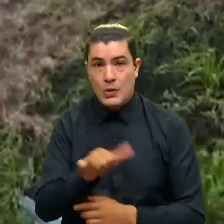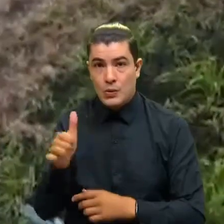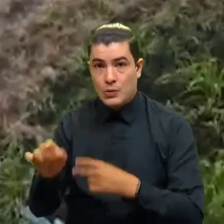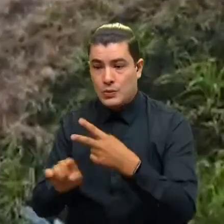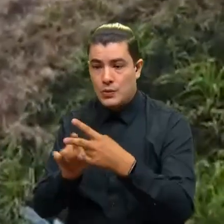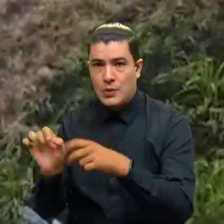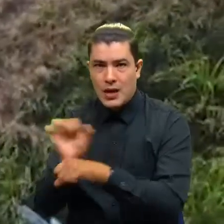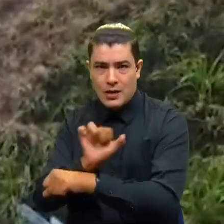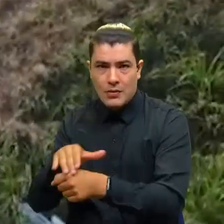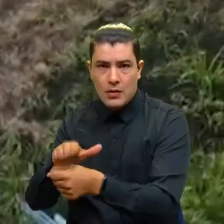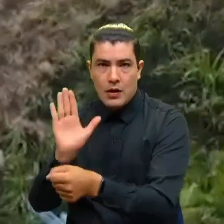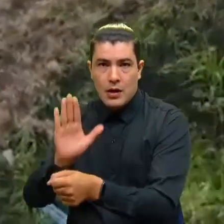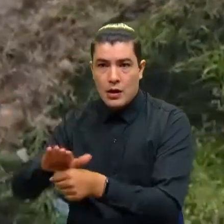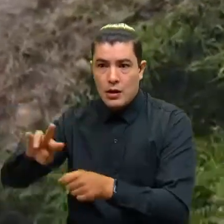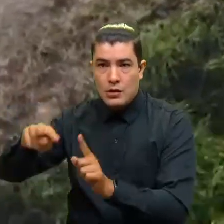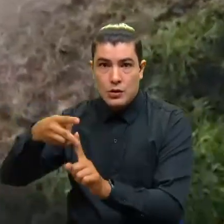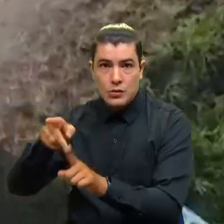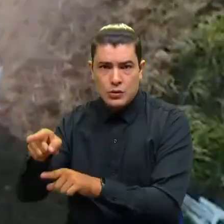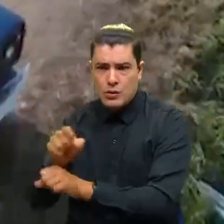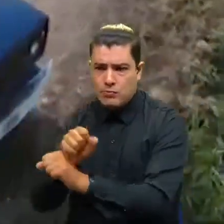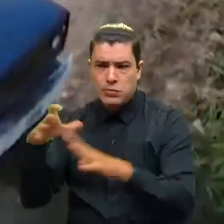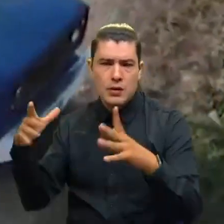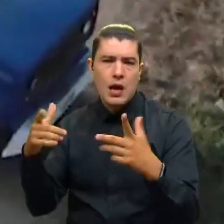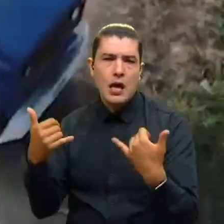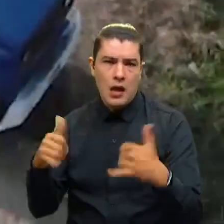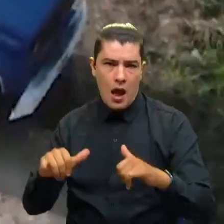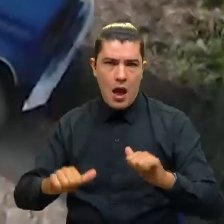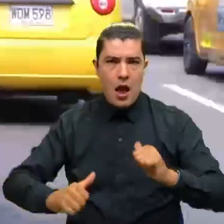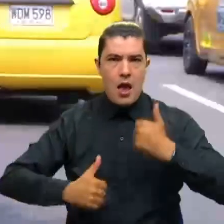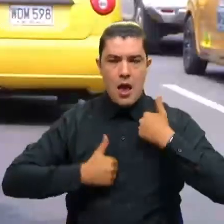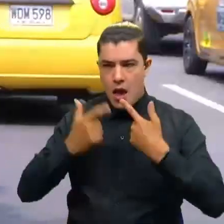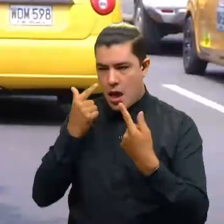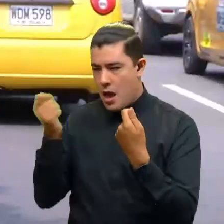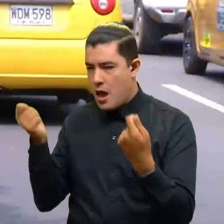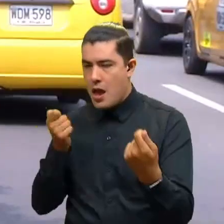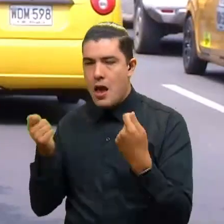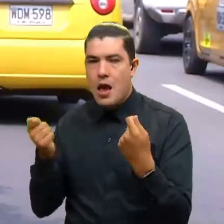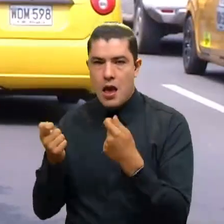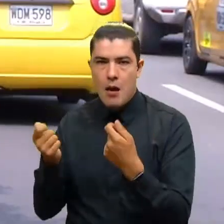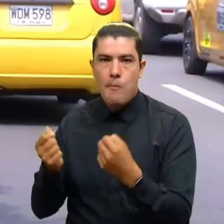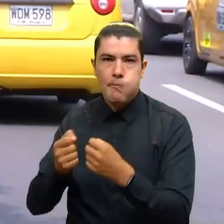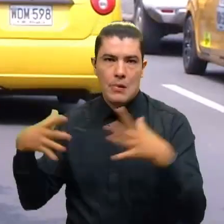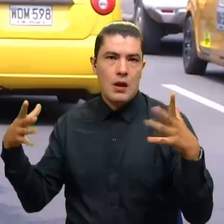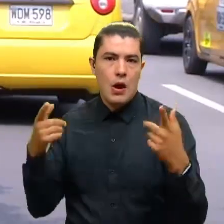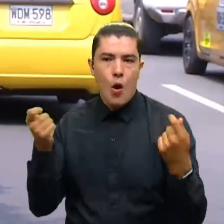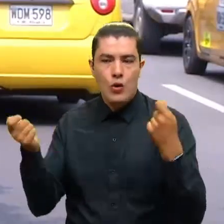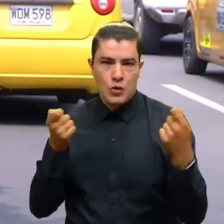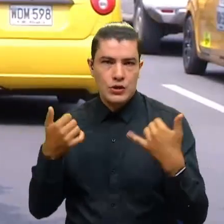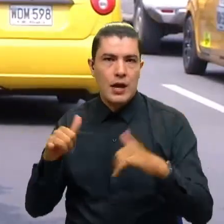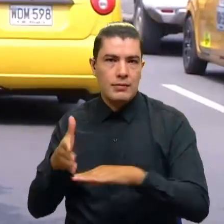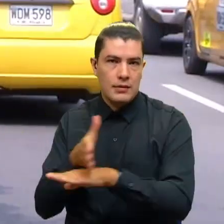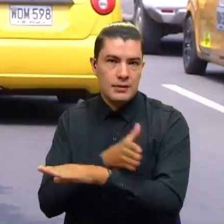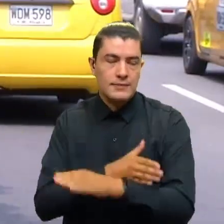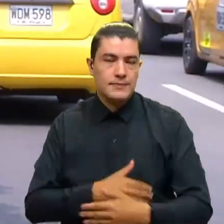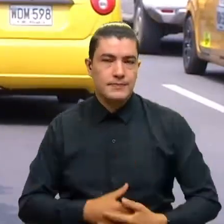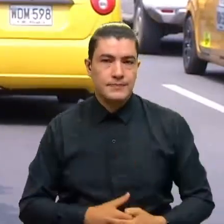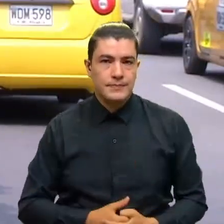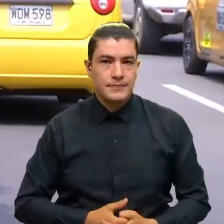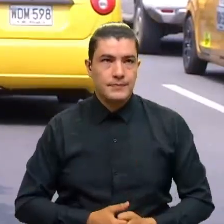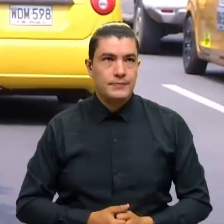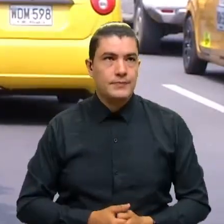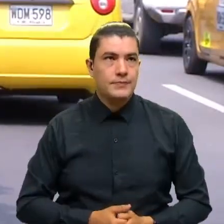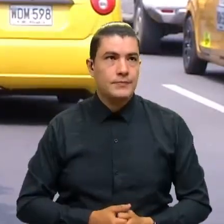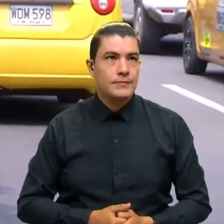Las dos cargas explosivas fueron detonadas de manera controlada. Pues bien, de manera extraoficial hemos conocido que se realizará